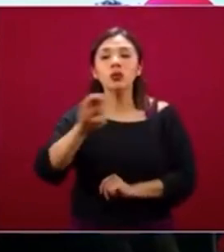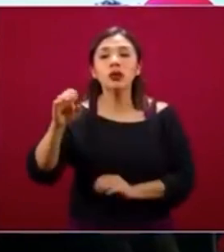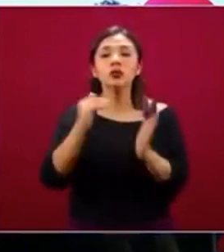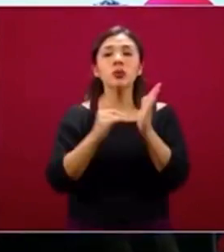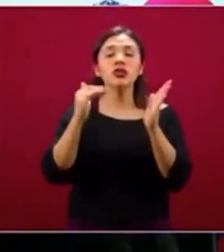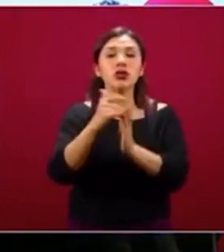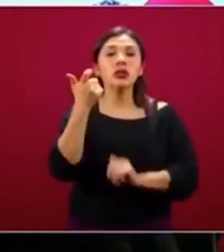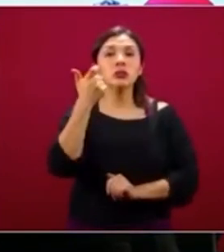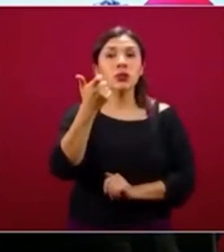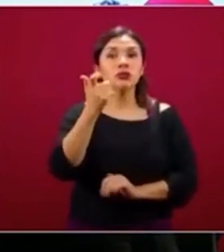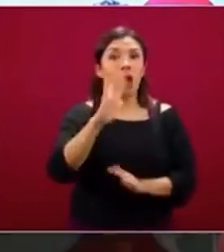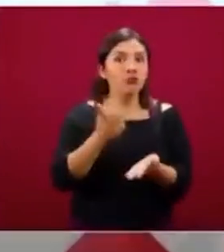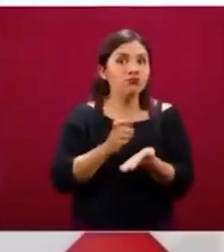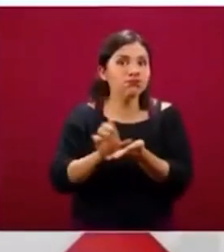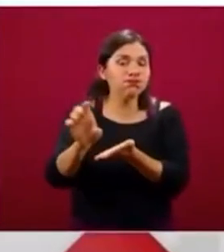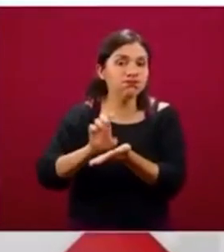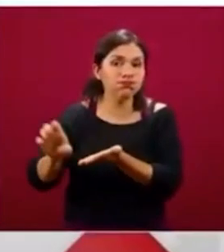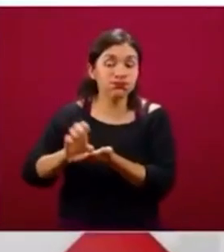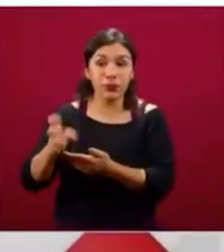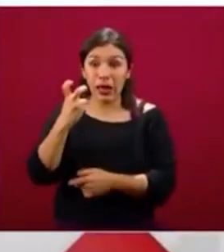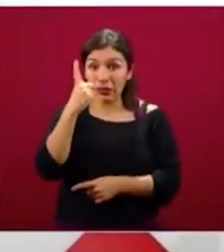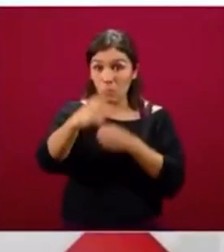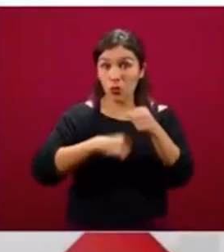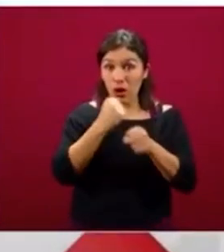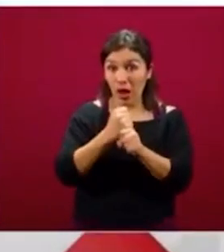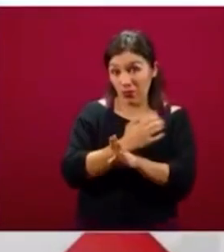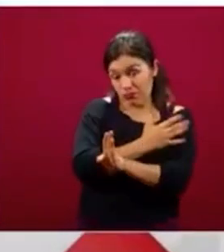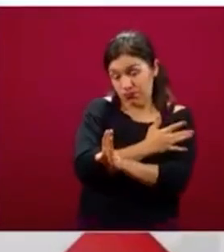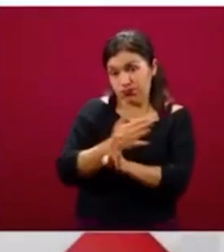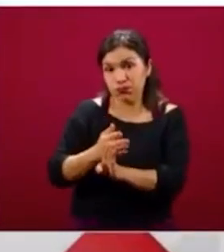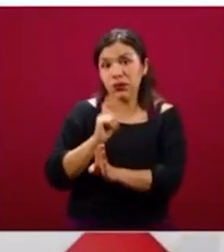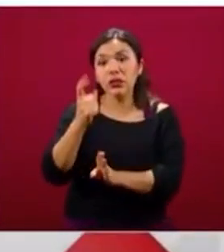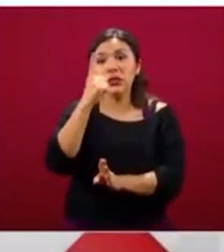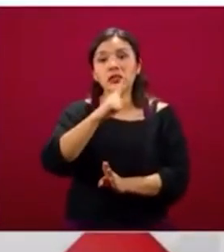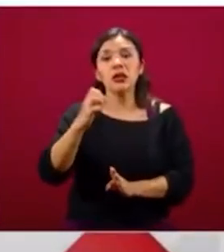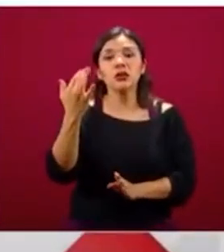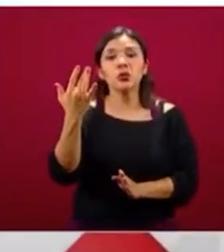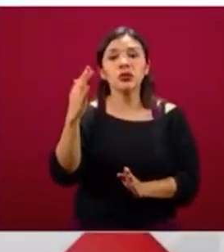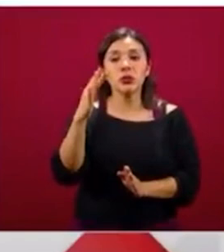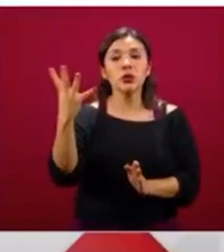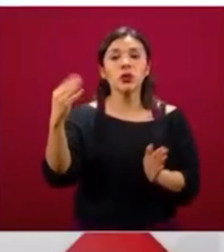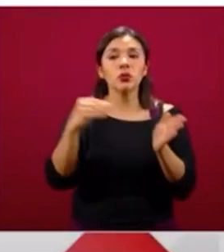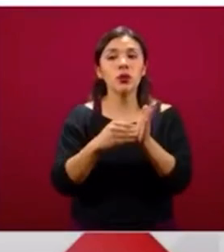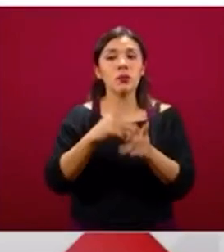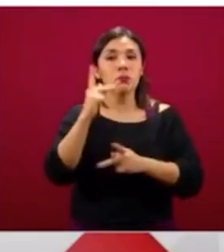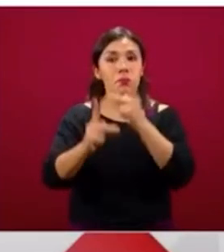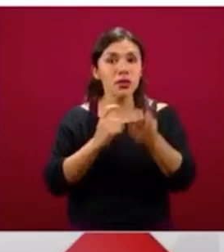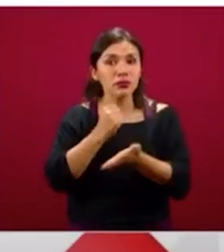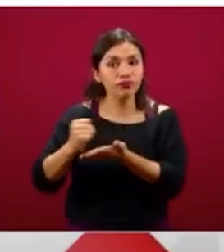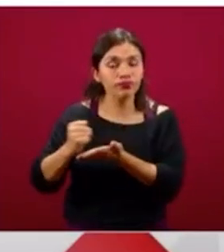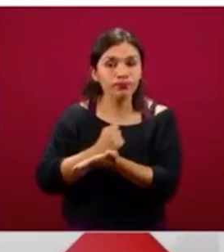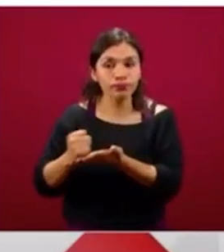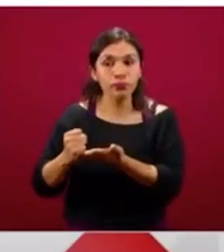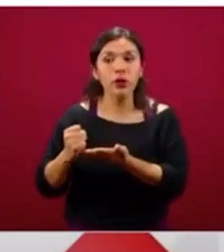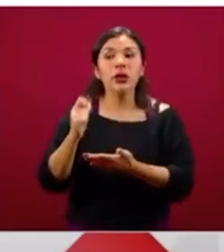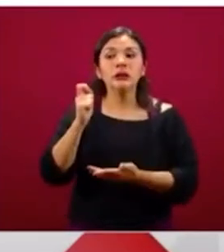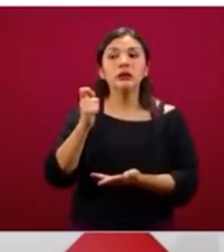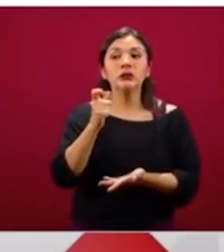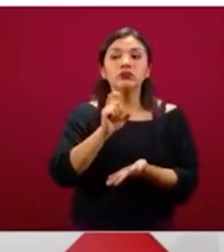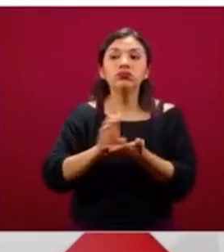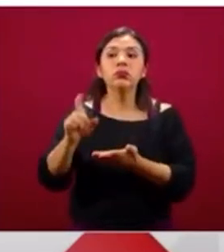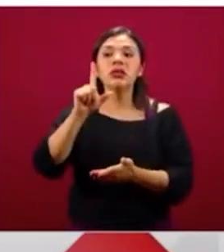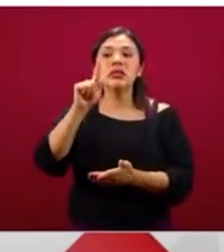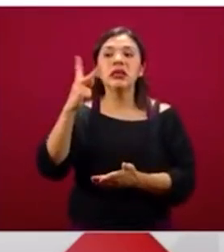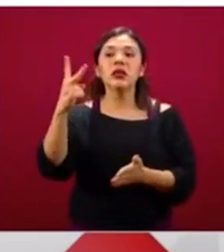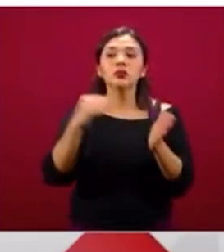millones de pesos, en el año ya van 154 mil créditos, con una dispersión en la economía de 72 mil millones de pesos. Es